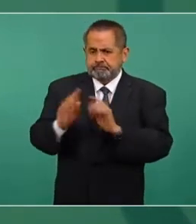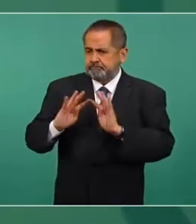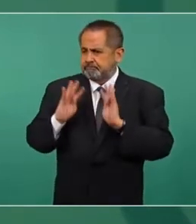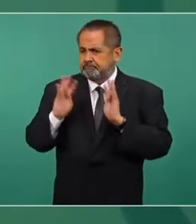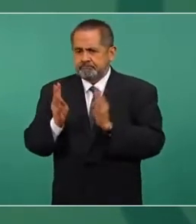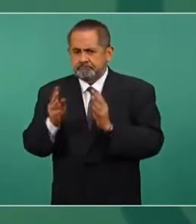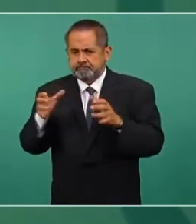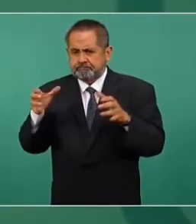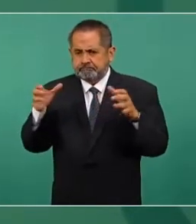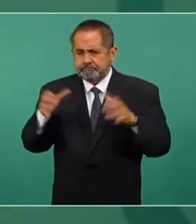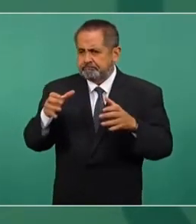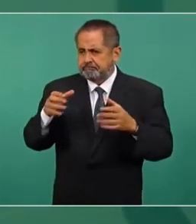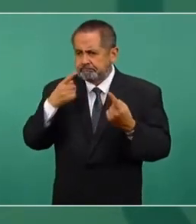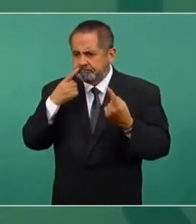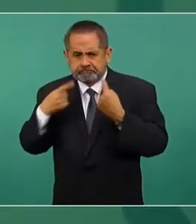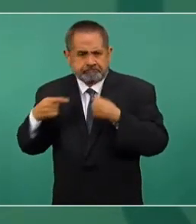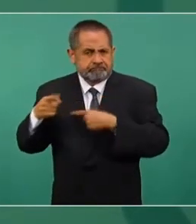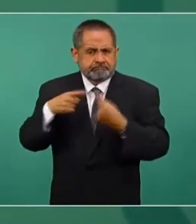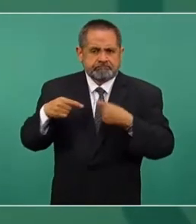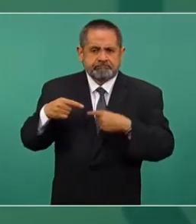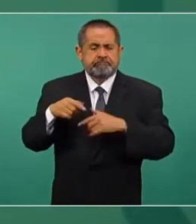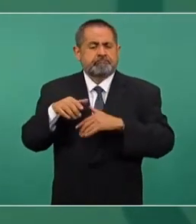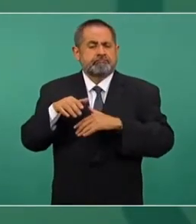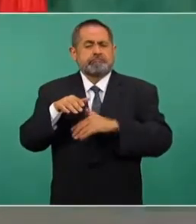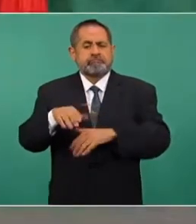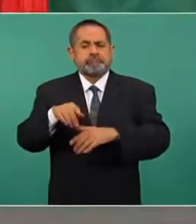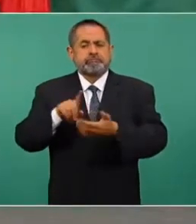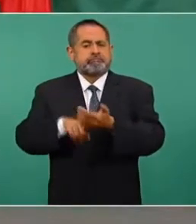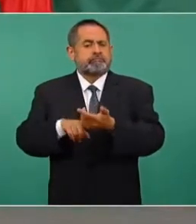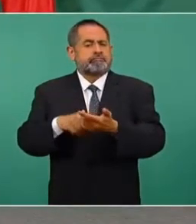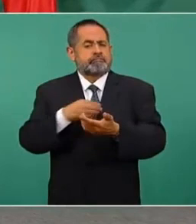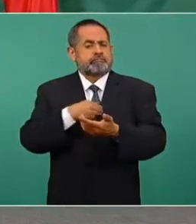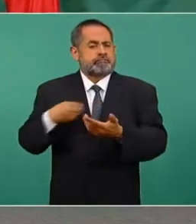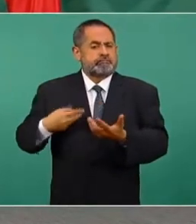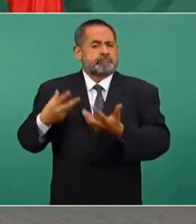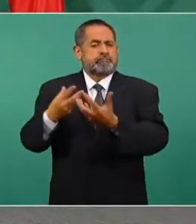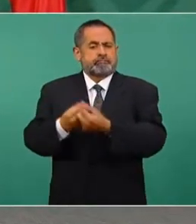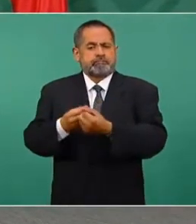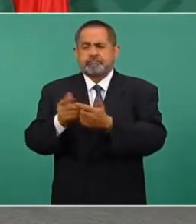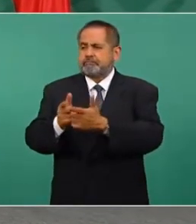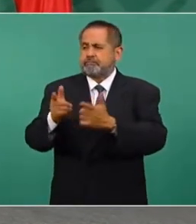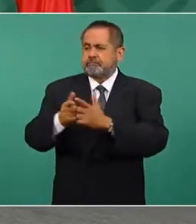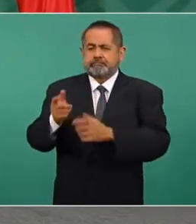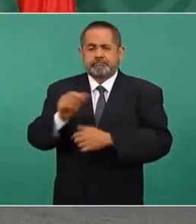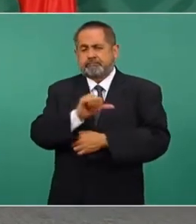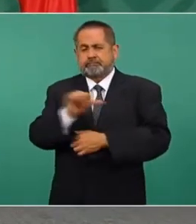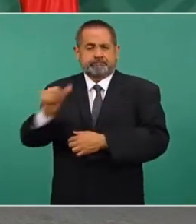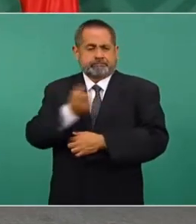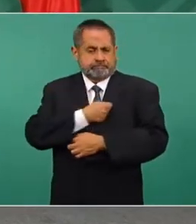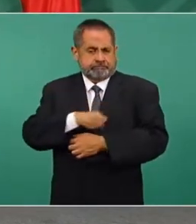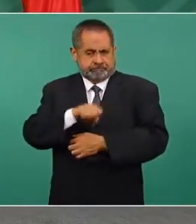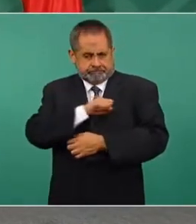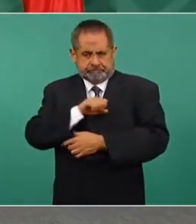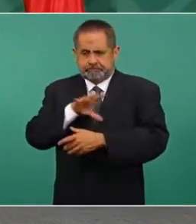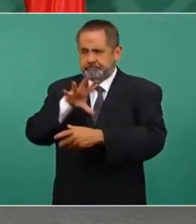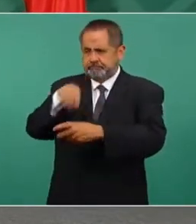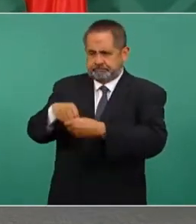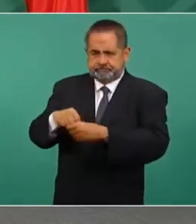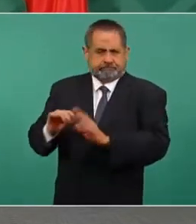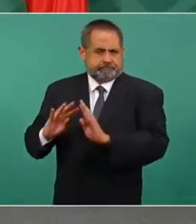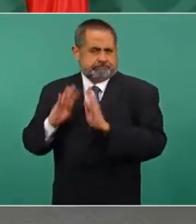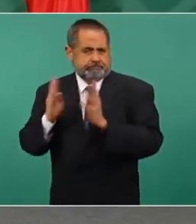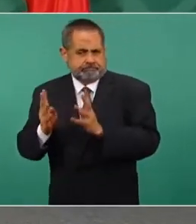que integran el sector salud, todos,